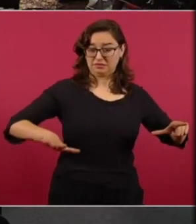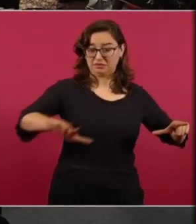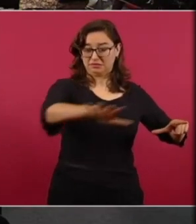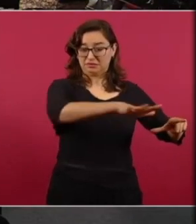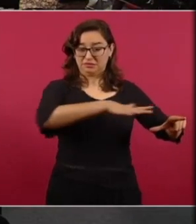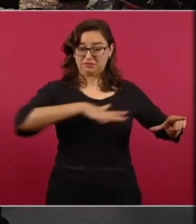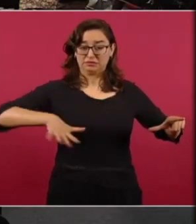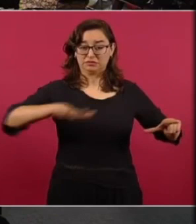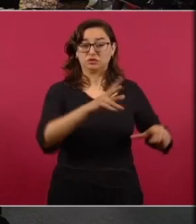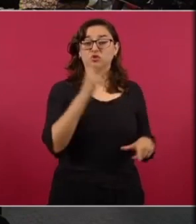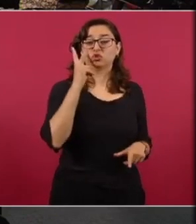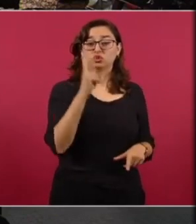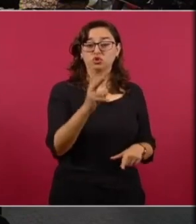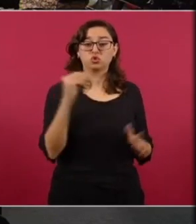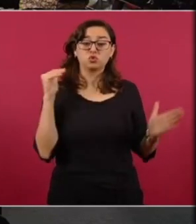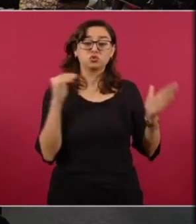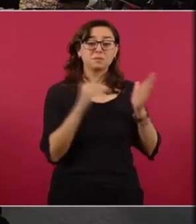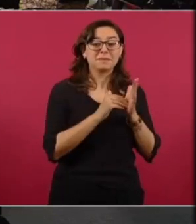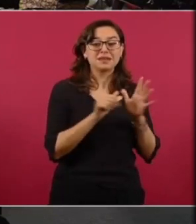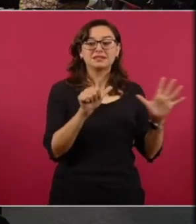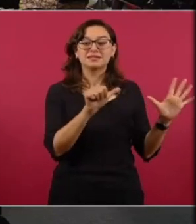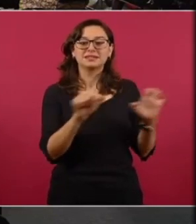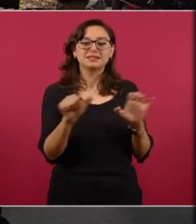son como dos mil seiscientas hectáreas